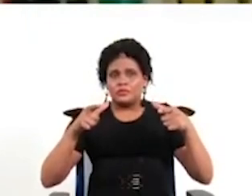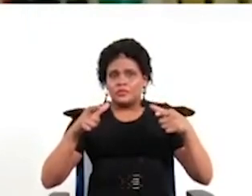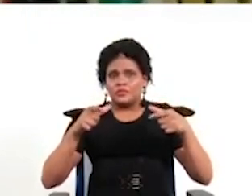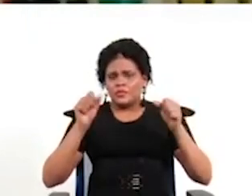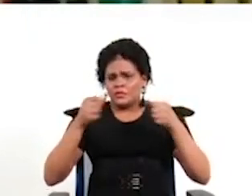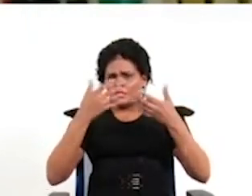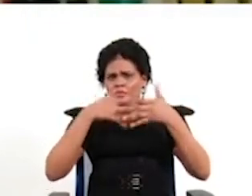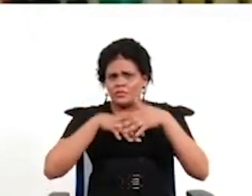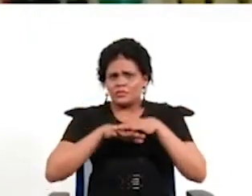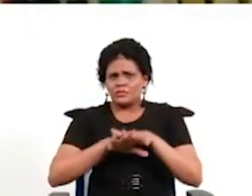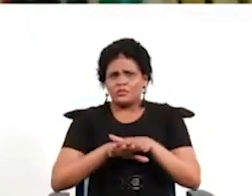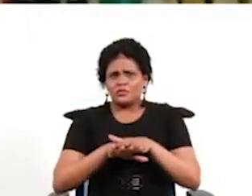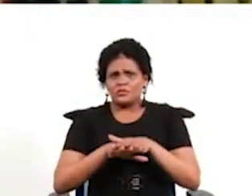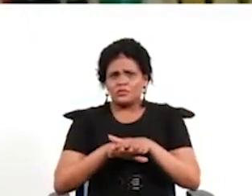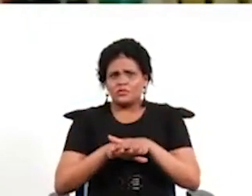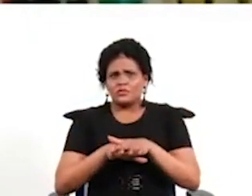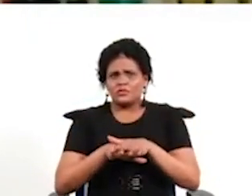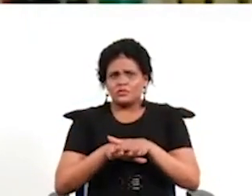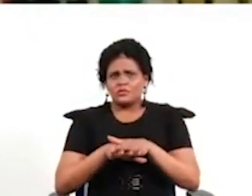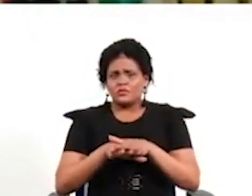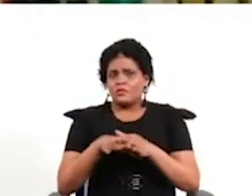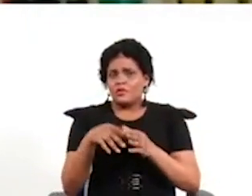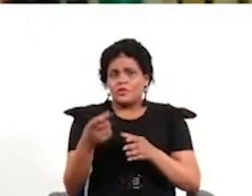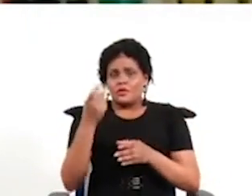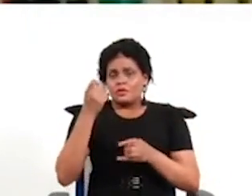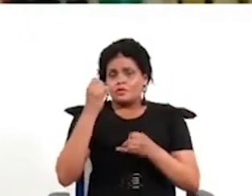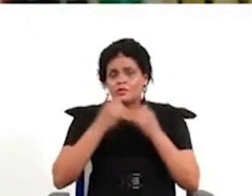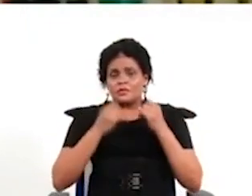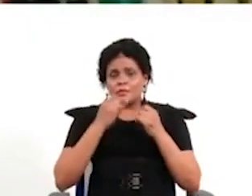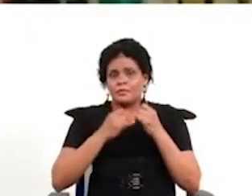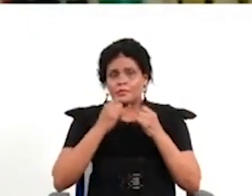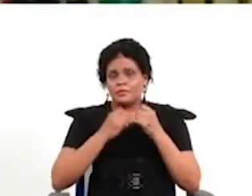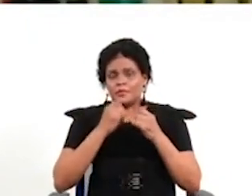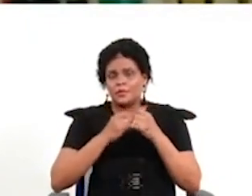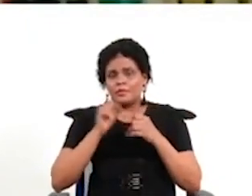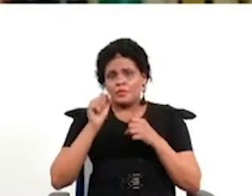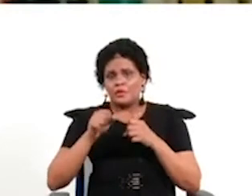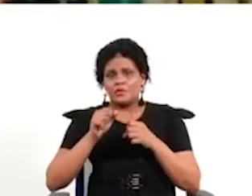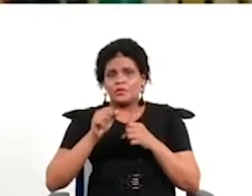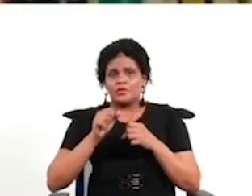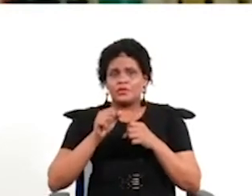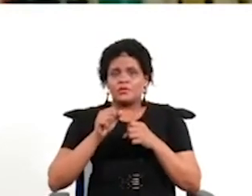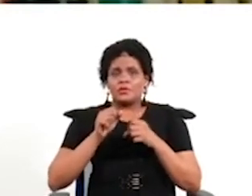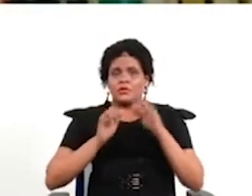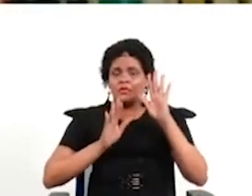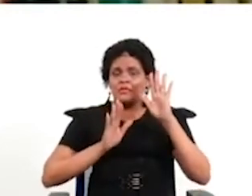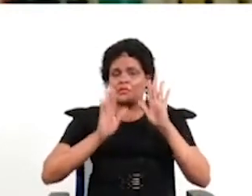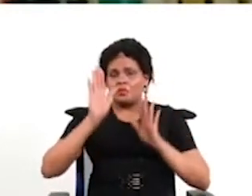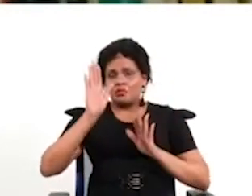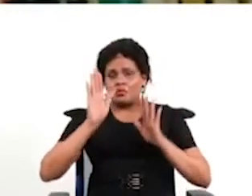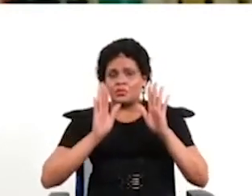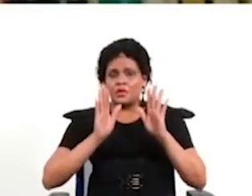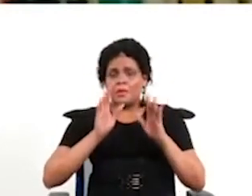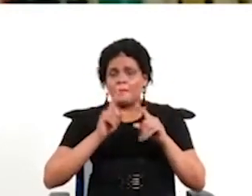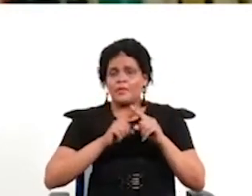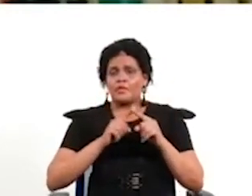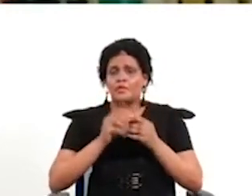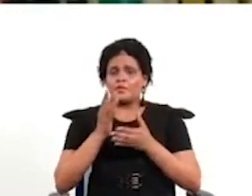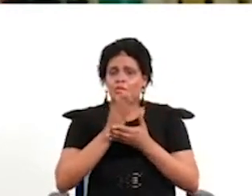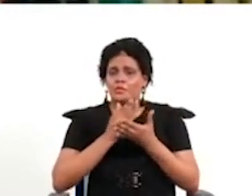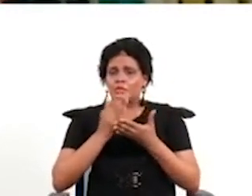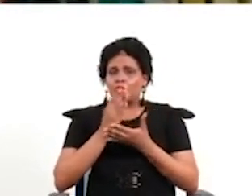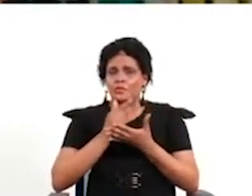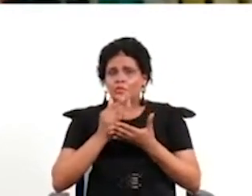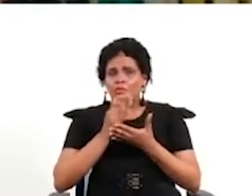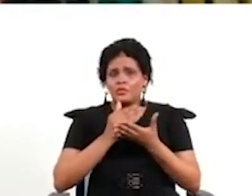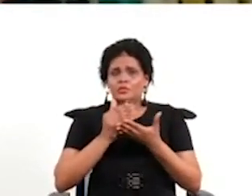incluye demasiado y no siempre se va a estar a favor de todo eso entonces de alguna manera creo que si bien